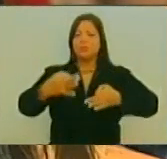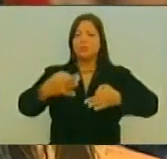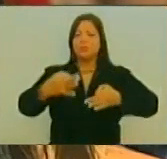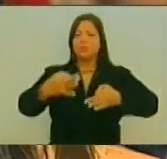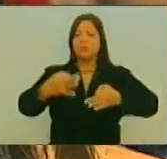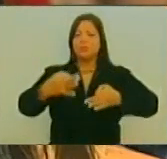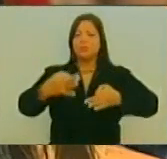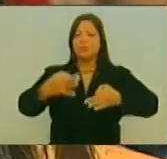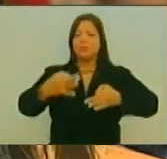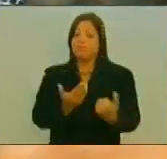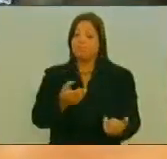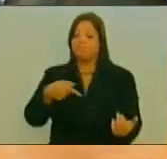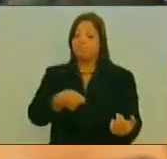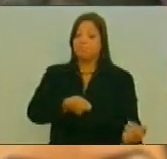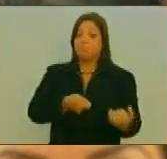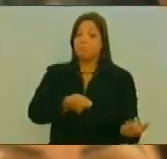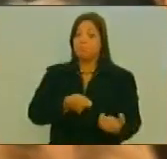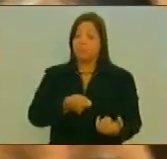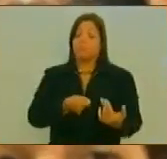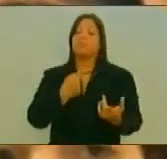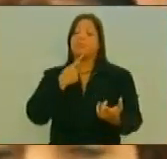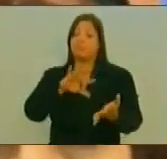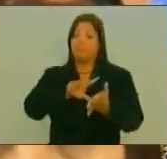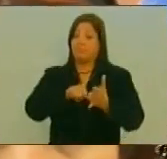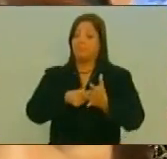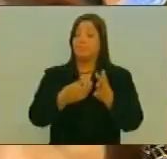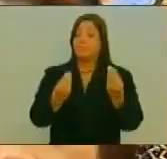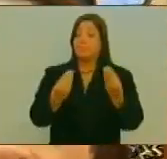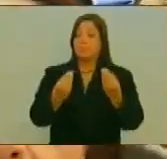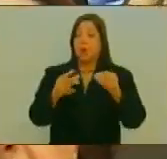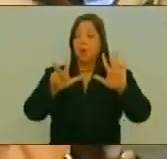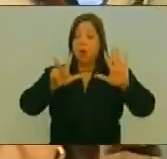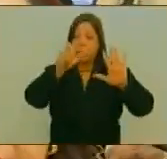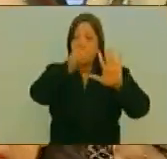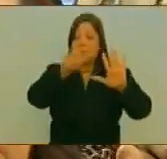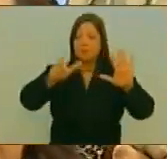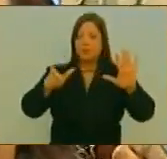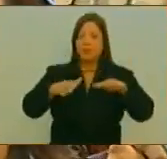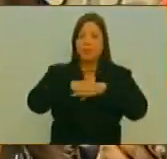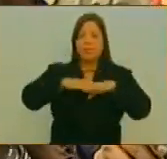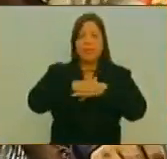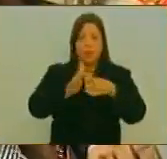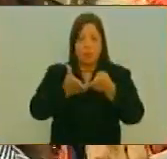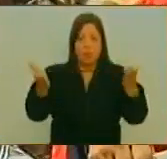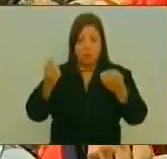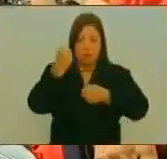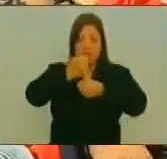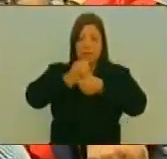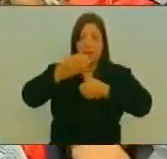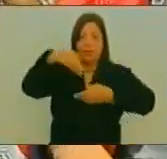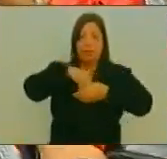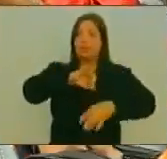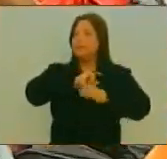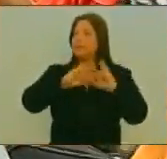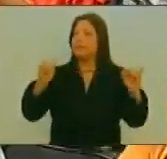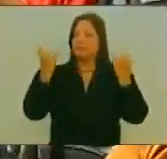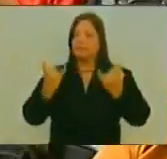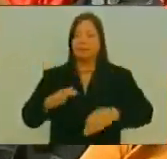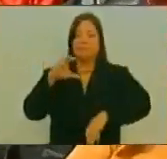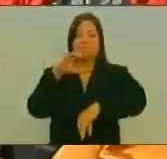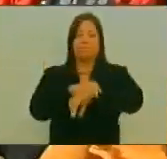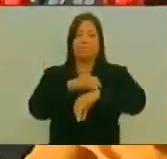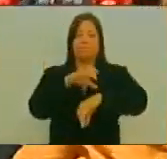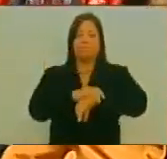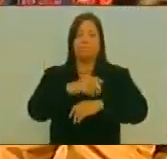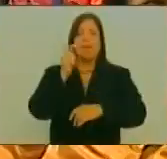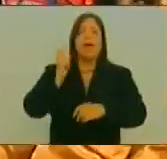De igual forma Manifestó que ocho funcionarios Del Ministerio Público Han sido puestos a la orden de